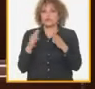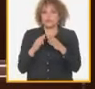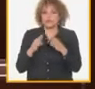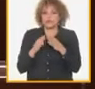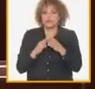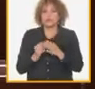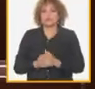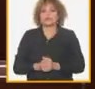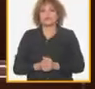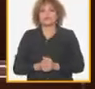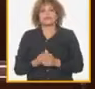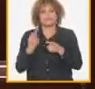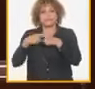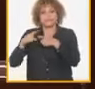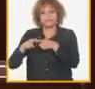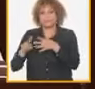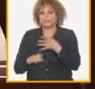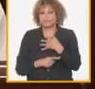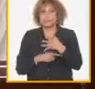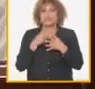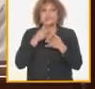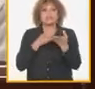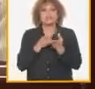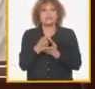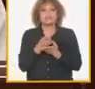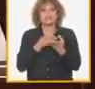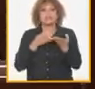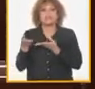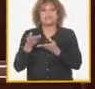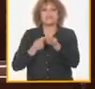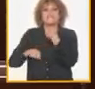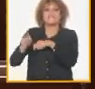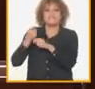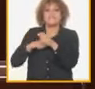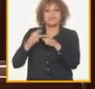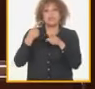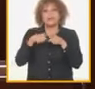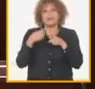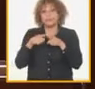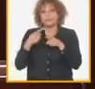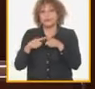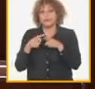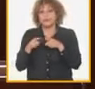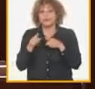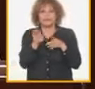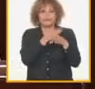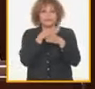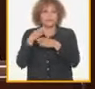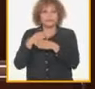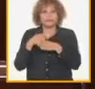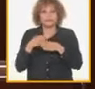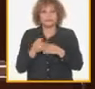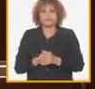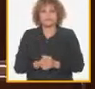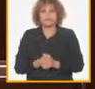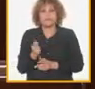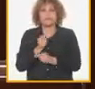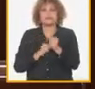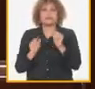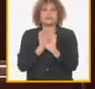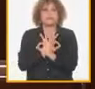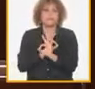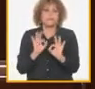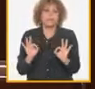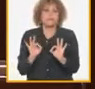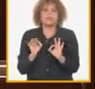ilegales entre otros se mantiene la comercialización ilícita de productos de diversos productos siendo especialmente sensibles